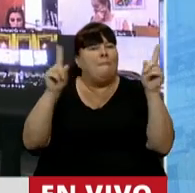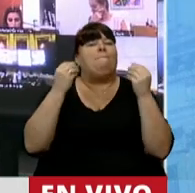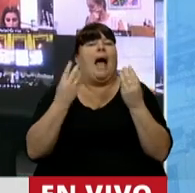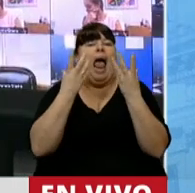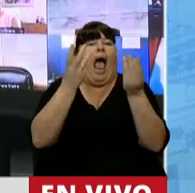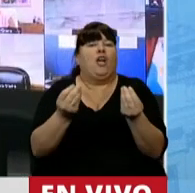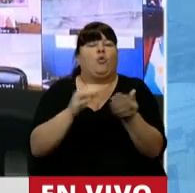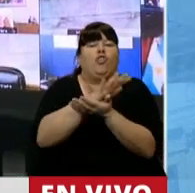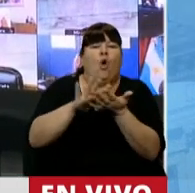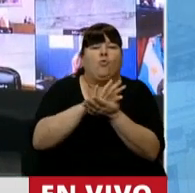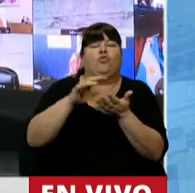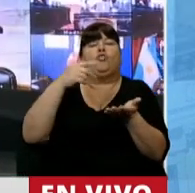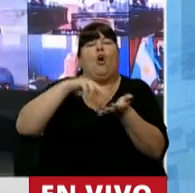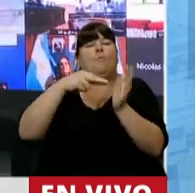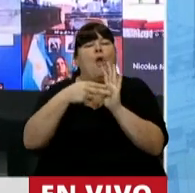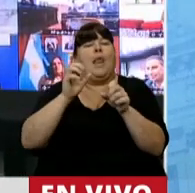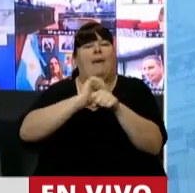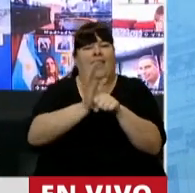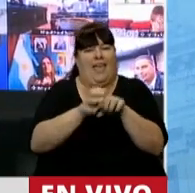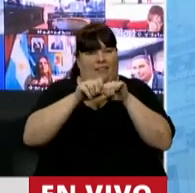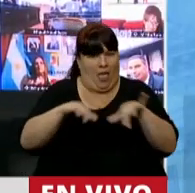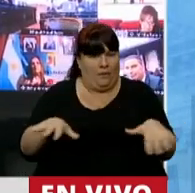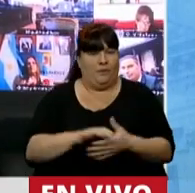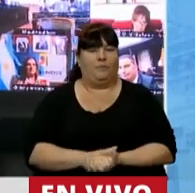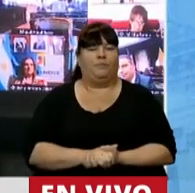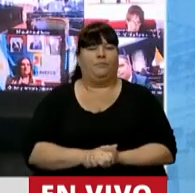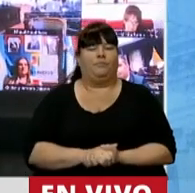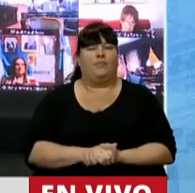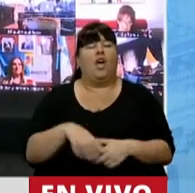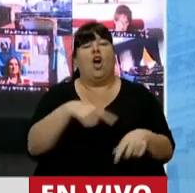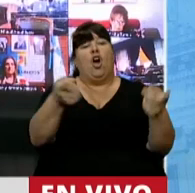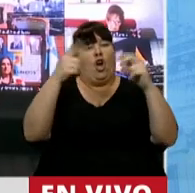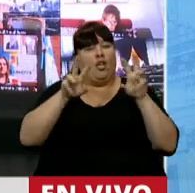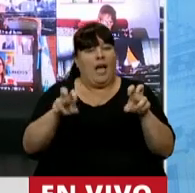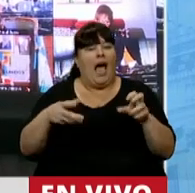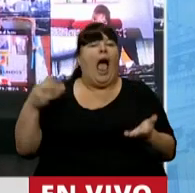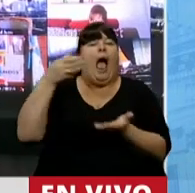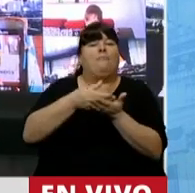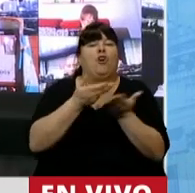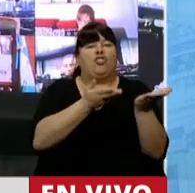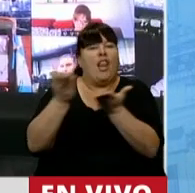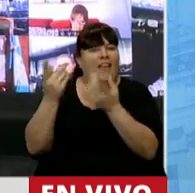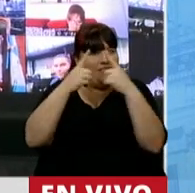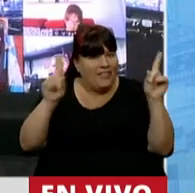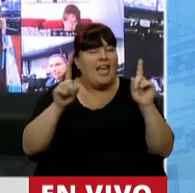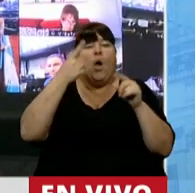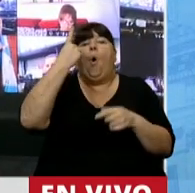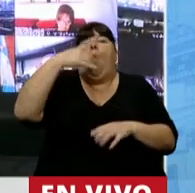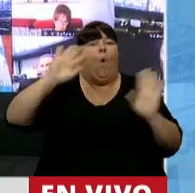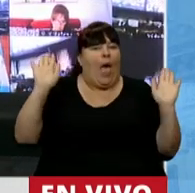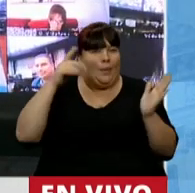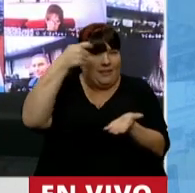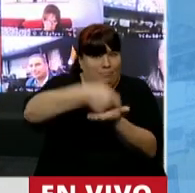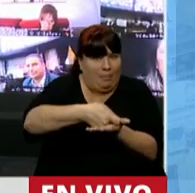para ayudar a morigerar los efectos de la pandemia. Y en un subtítulo, aporte solidario, extraordinario y por única